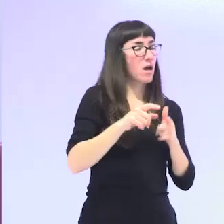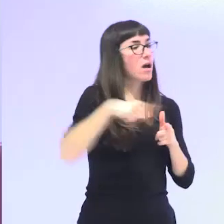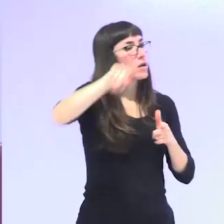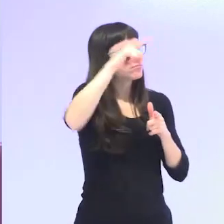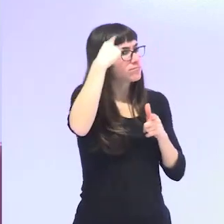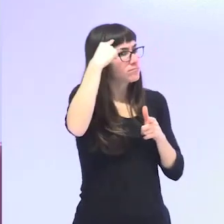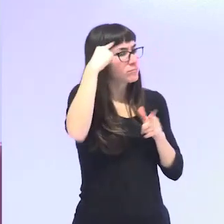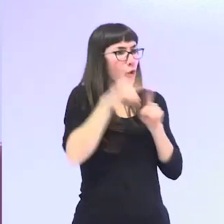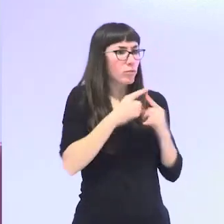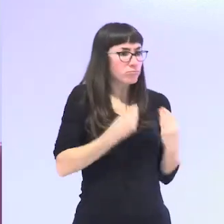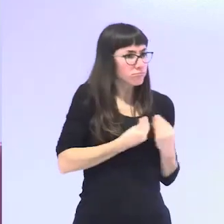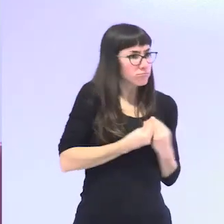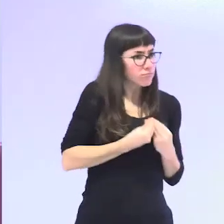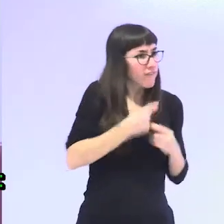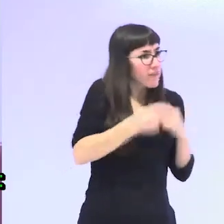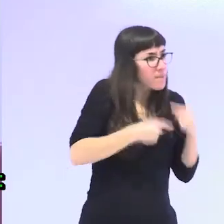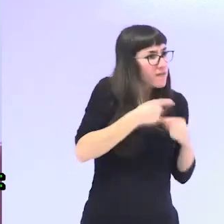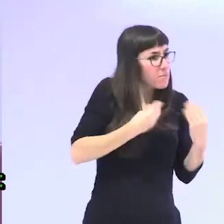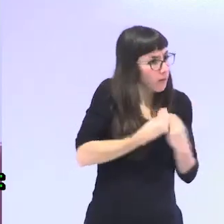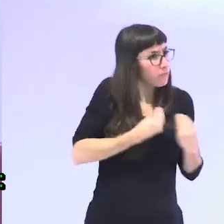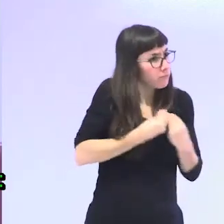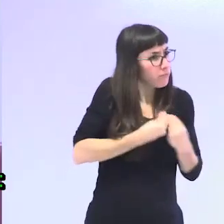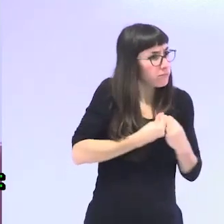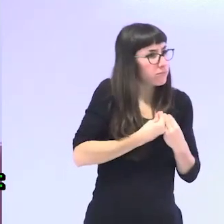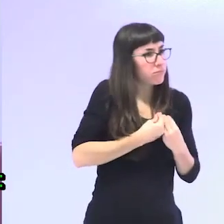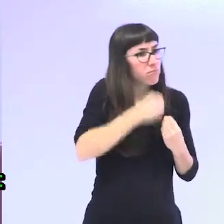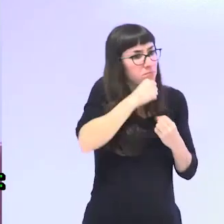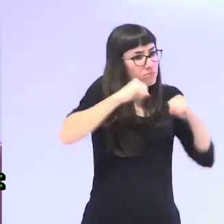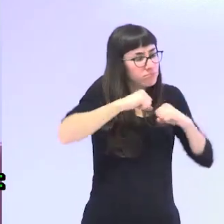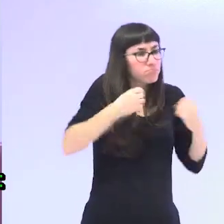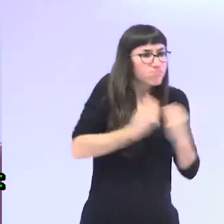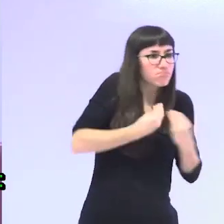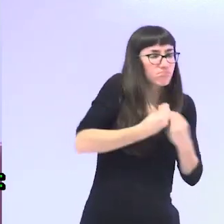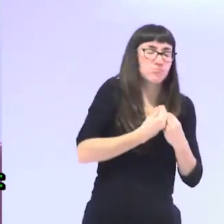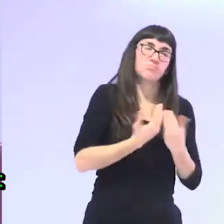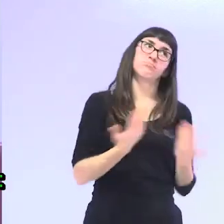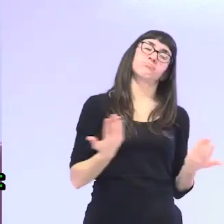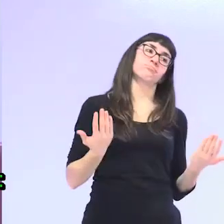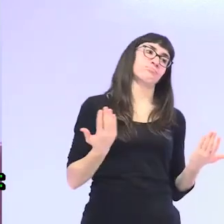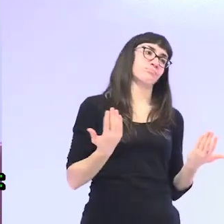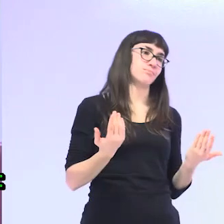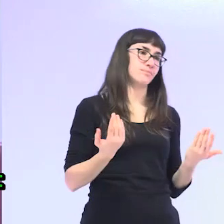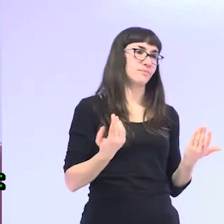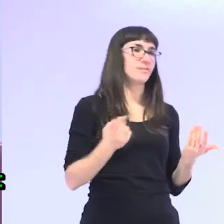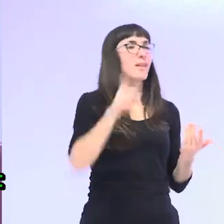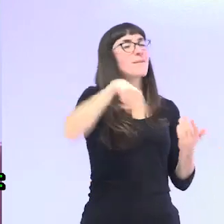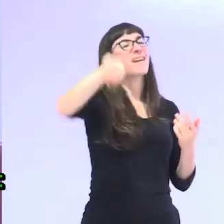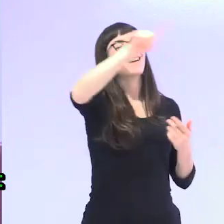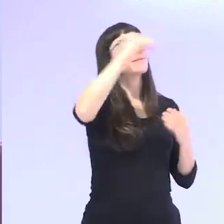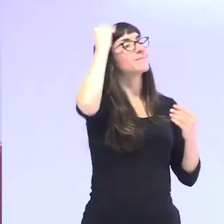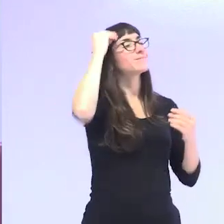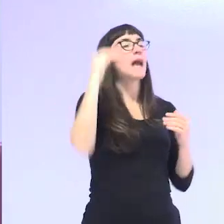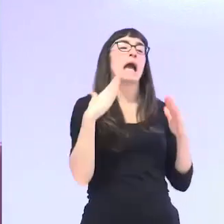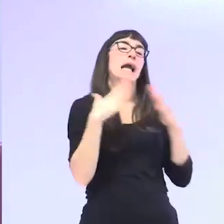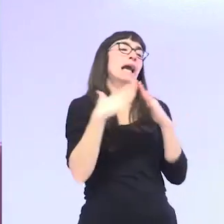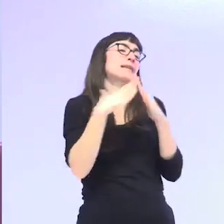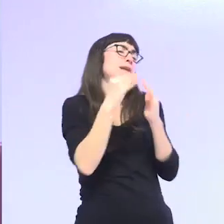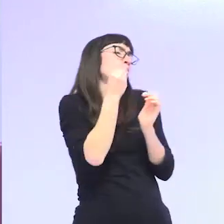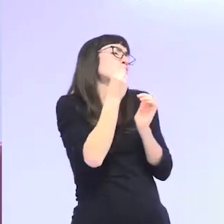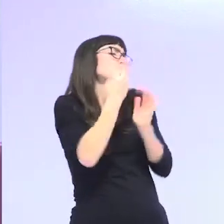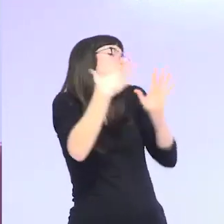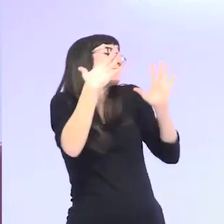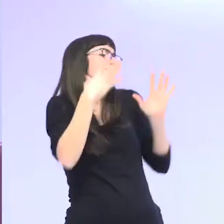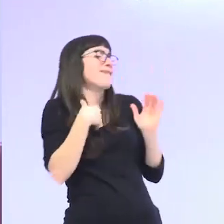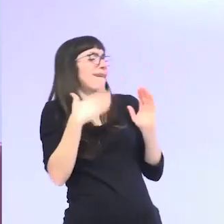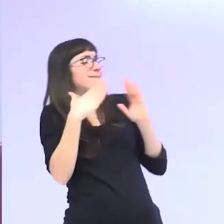que estar pegaditas a la familia y envejecer otra cosa que os pido que cambiemos es que como en casa en ningún sitio bueno